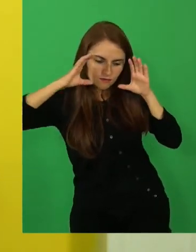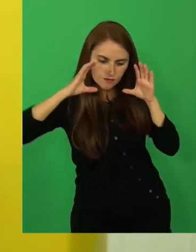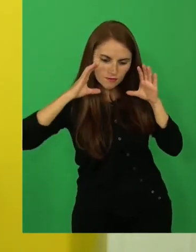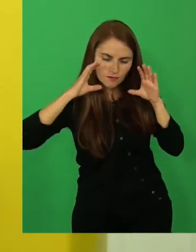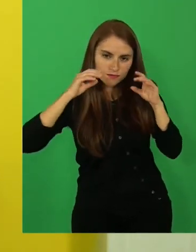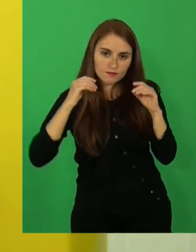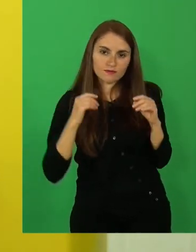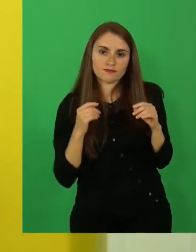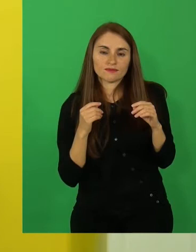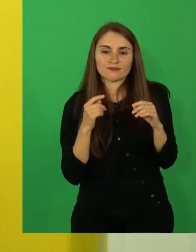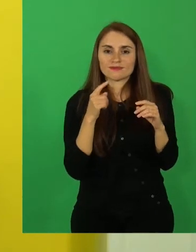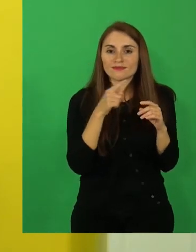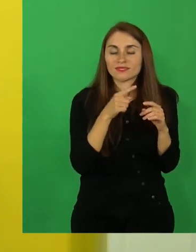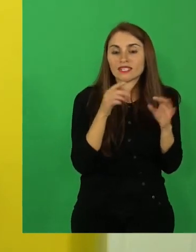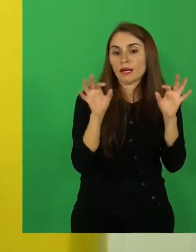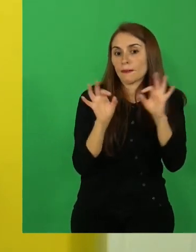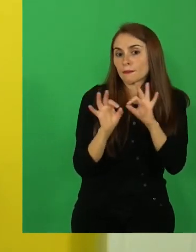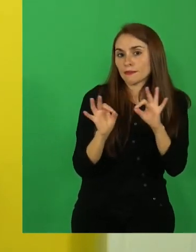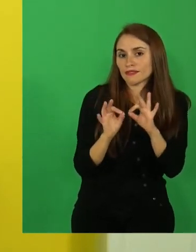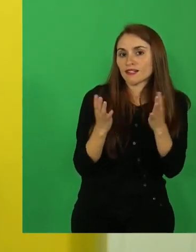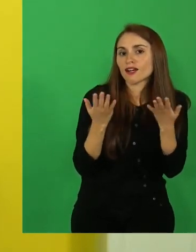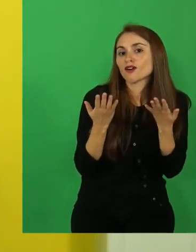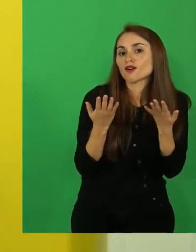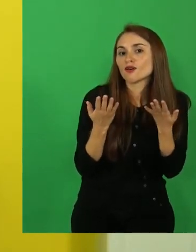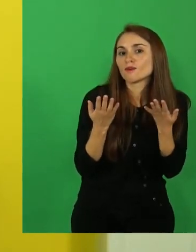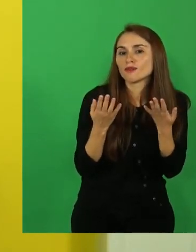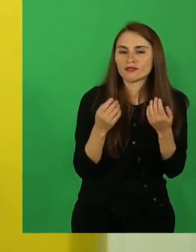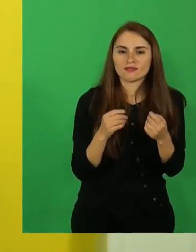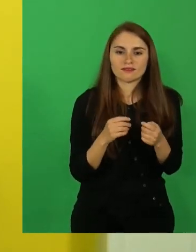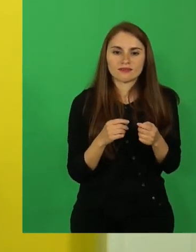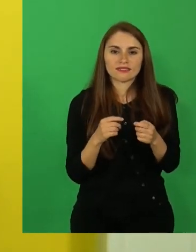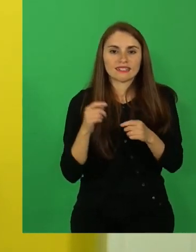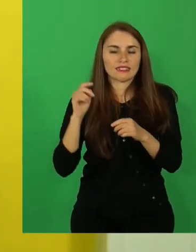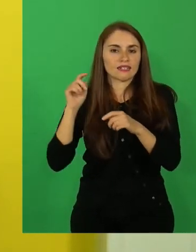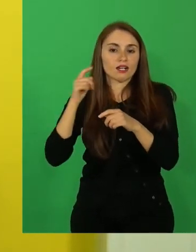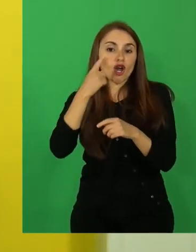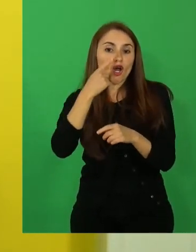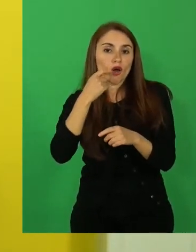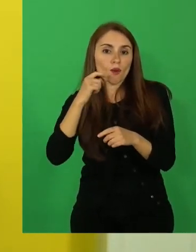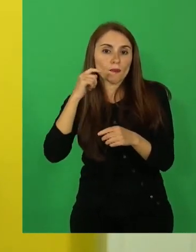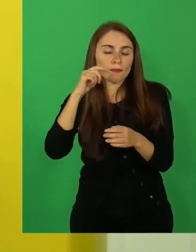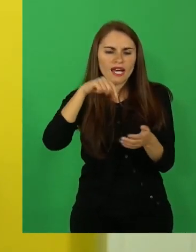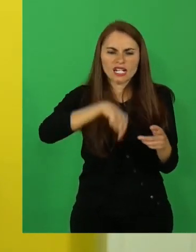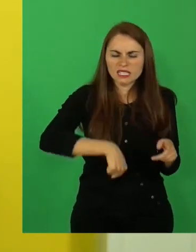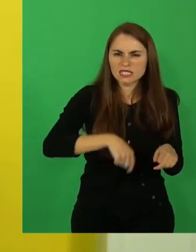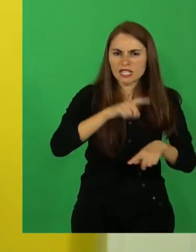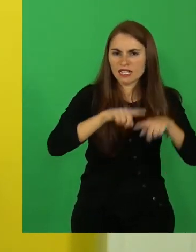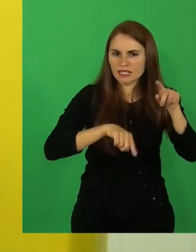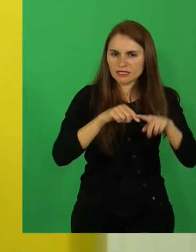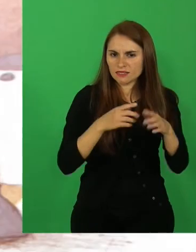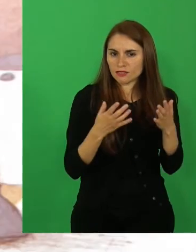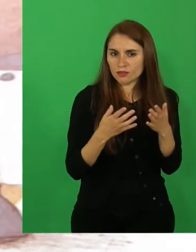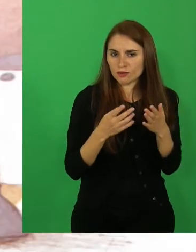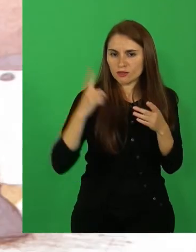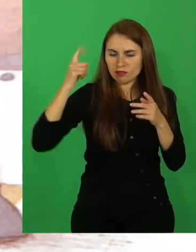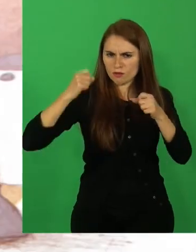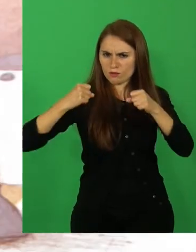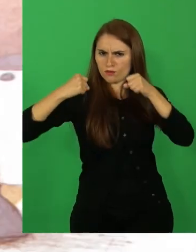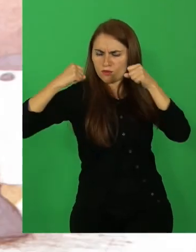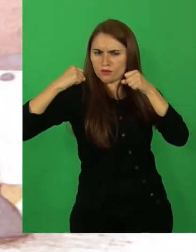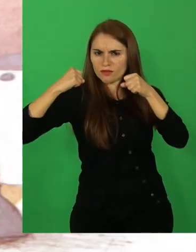Aquí cierto nos explica cómo llegó el hombre a la tierra. Este espíritu poderoso